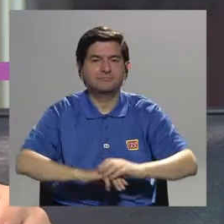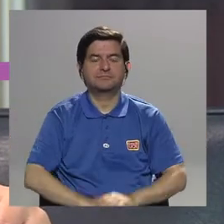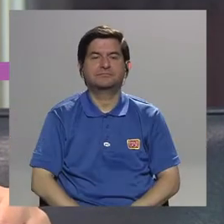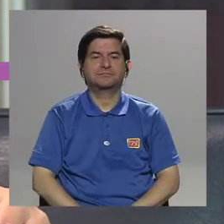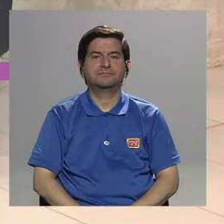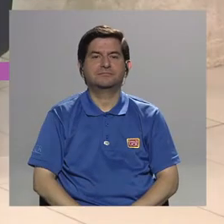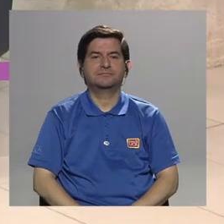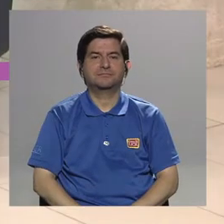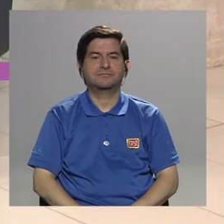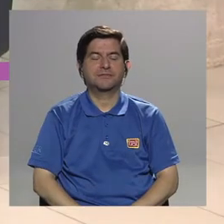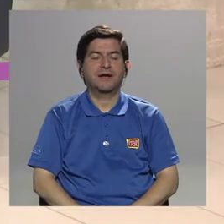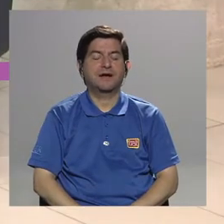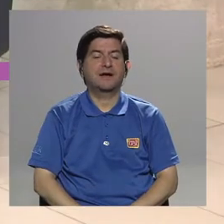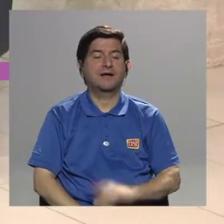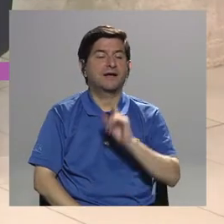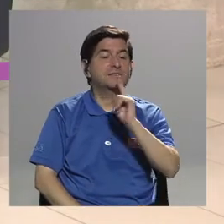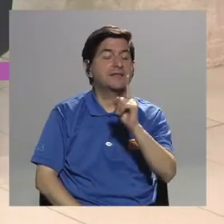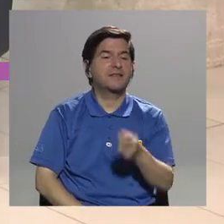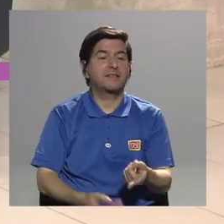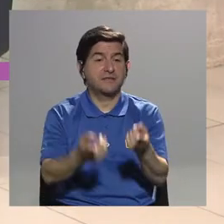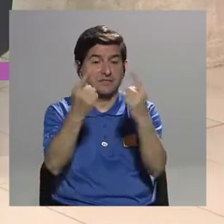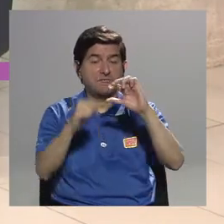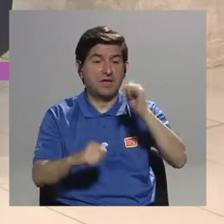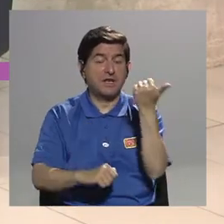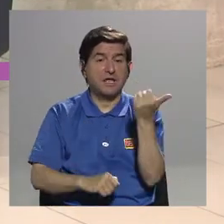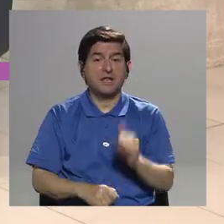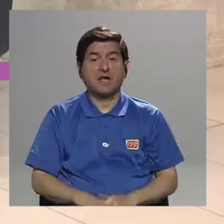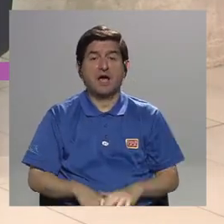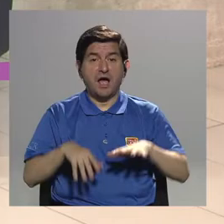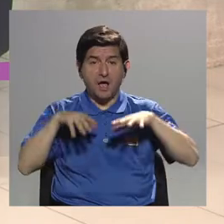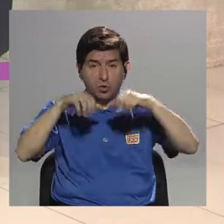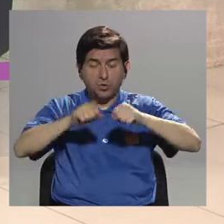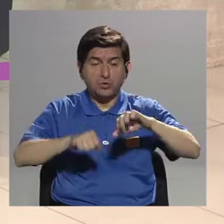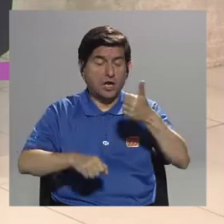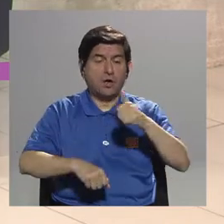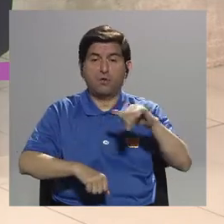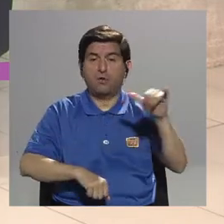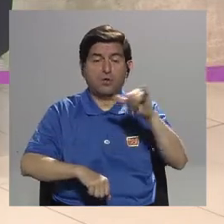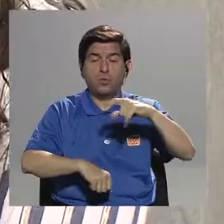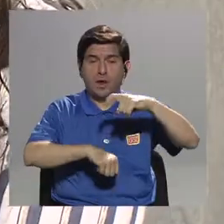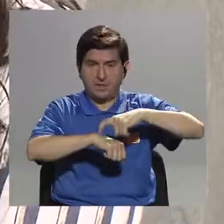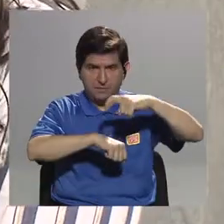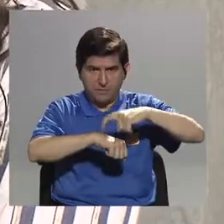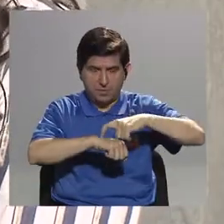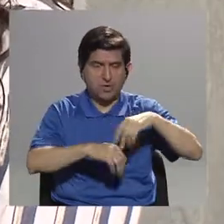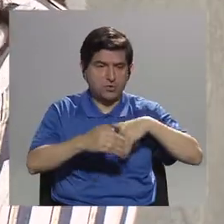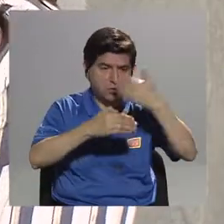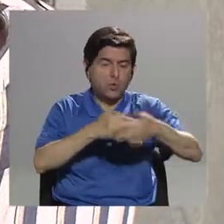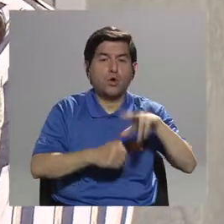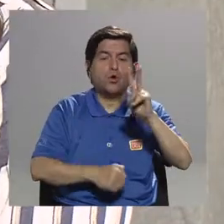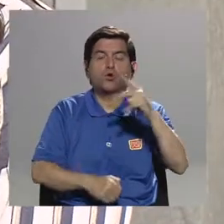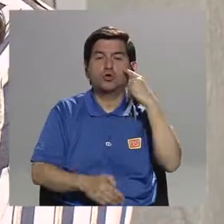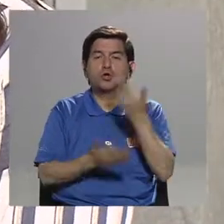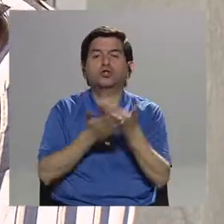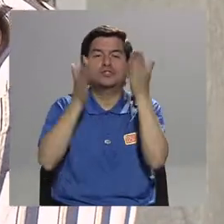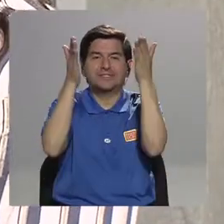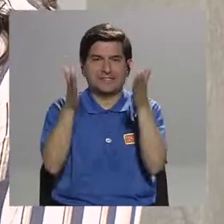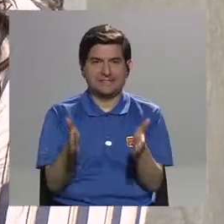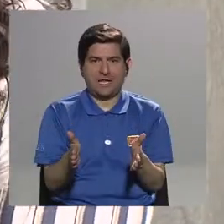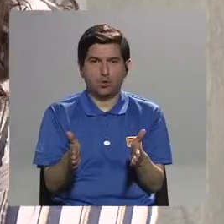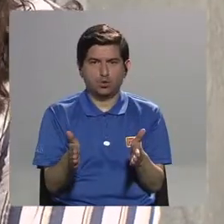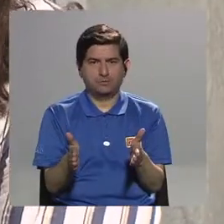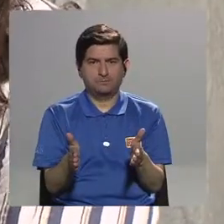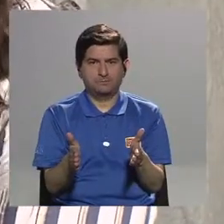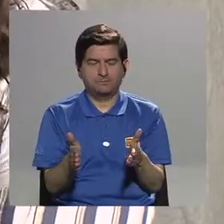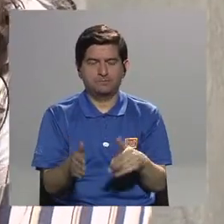se les indica que pueden venir a otra cita o puede ser en ese mismo momento que traiga dos testigos, ¿ok?